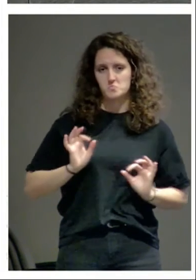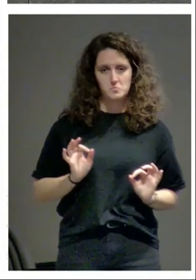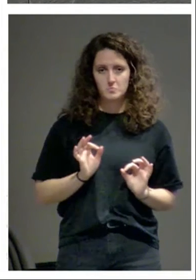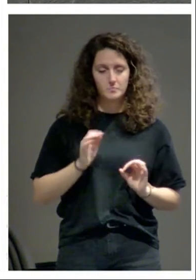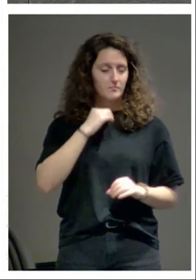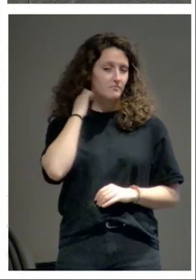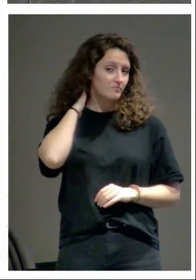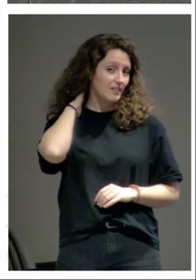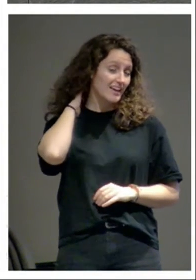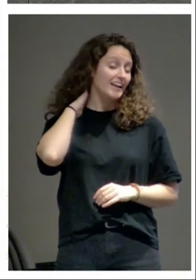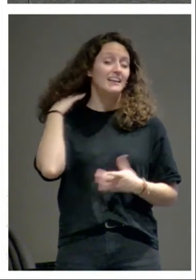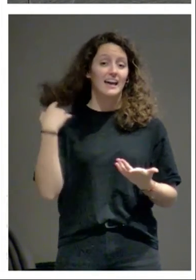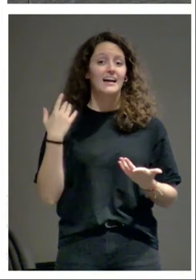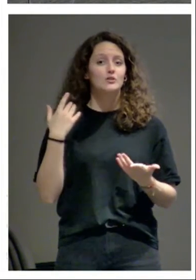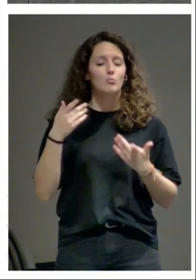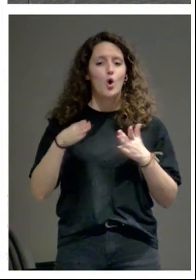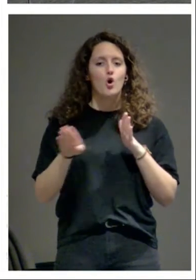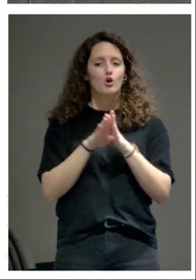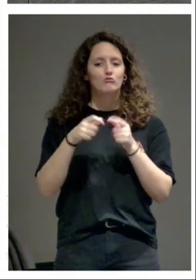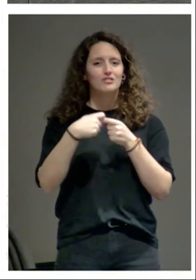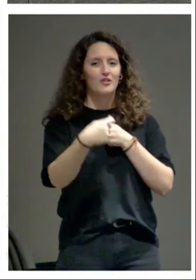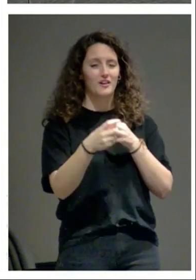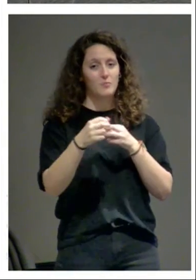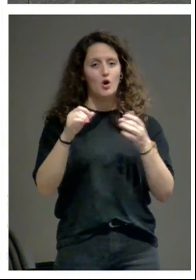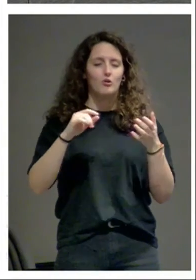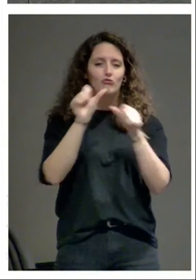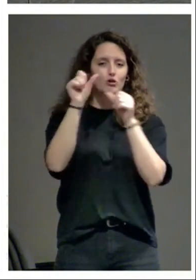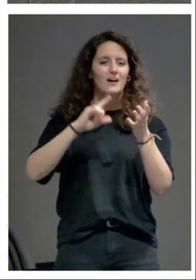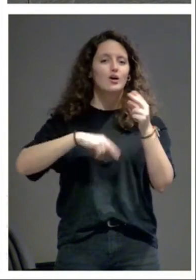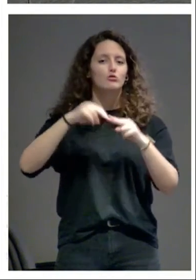sino que es una perduración de una tecnología constructiva